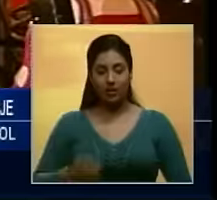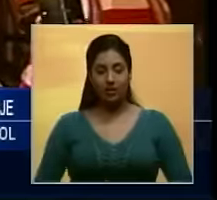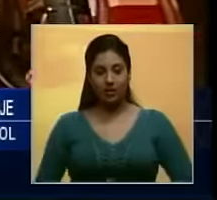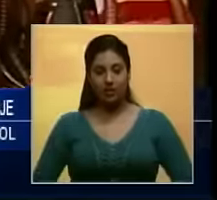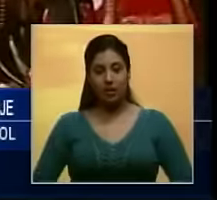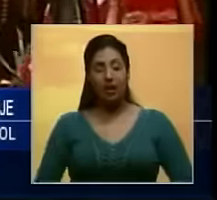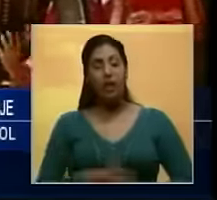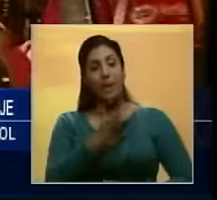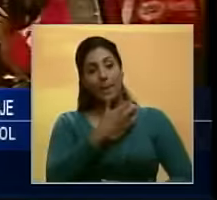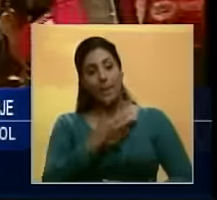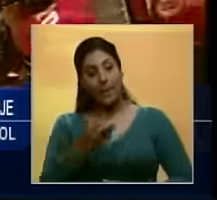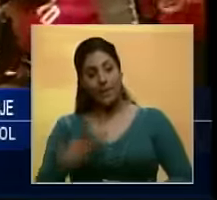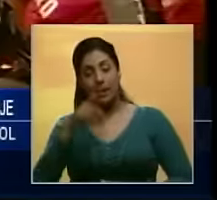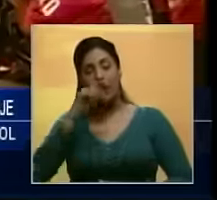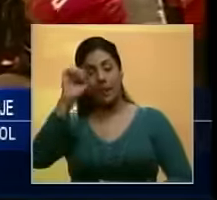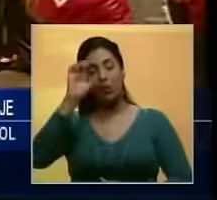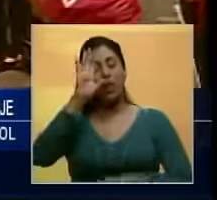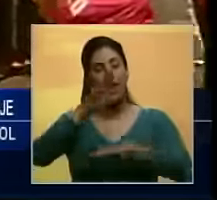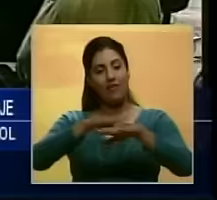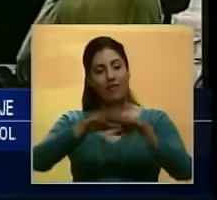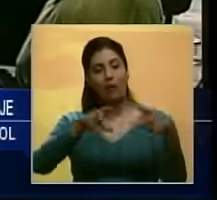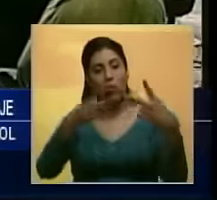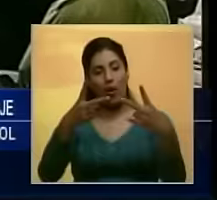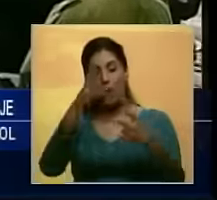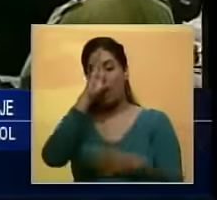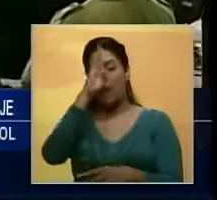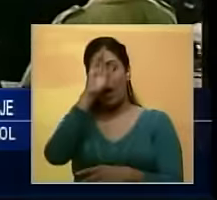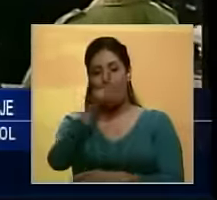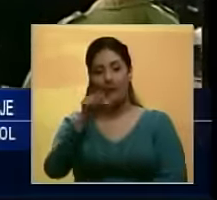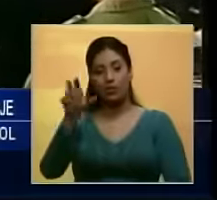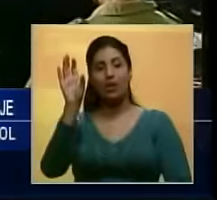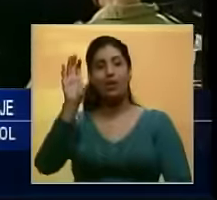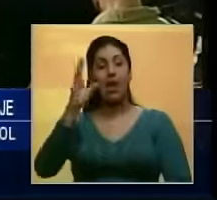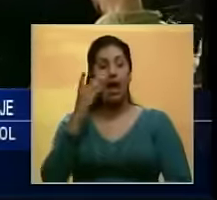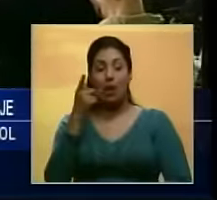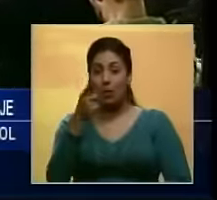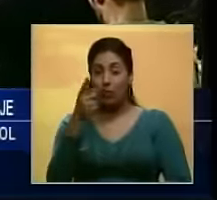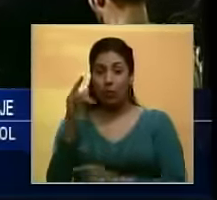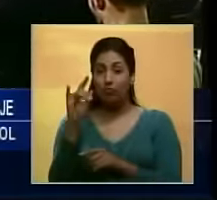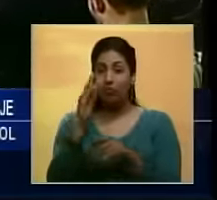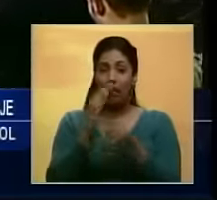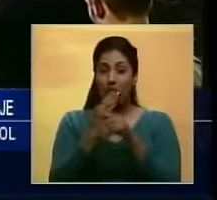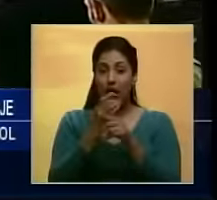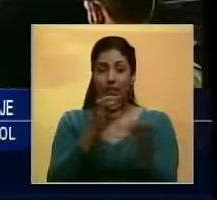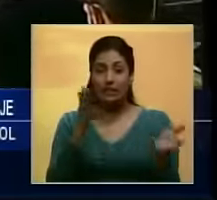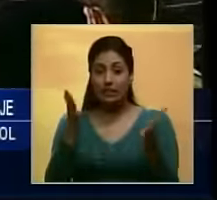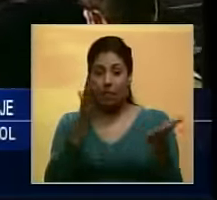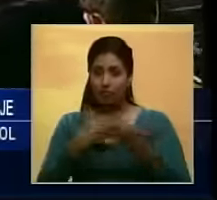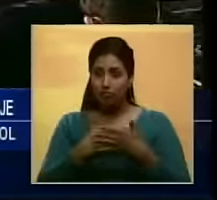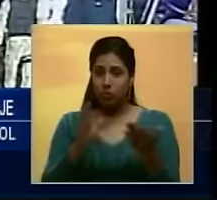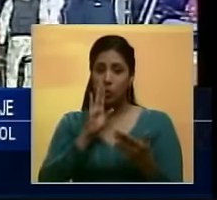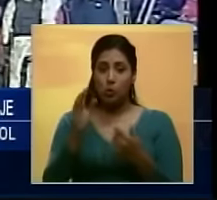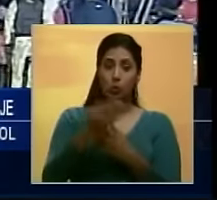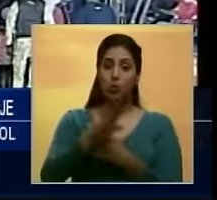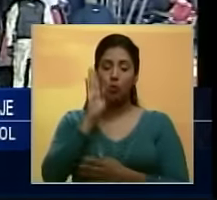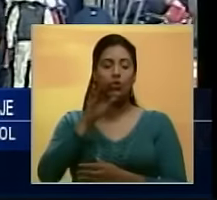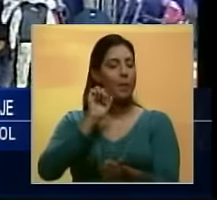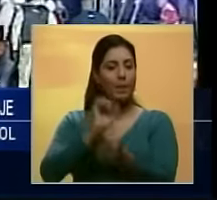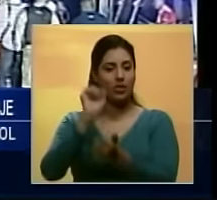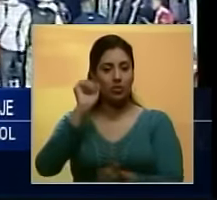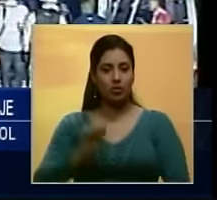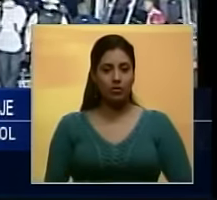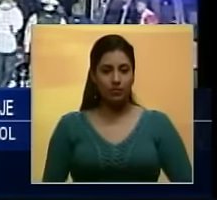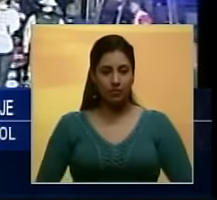El primer mandatario, Nicolás Maduro, anunció que los banqueros del país serán detenidos en caso de obstruir los servicios ofrecidos a sus clientes.